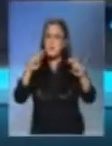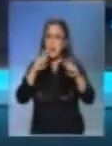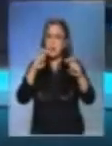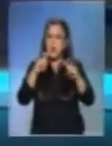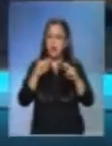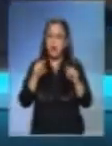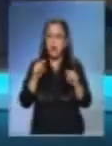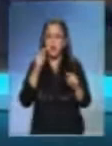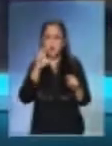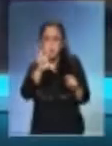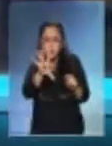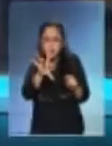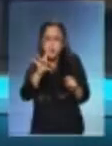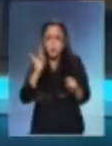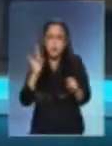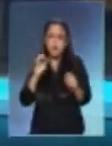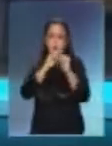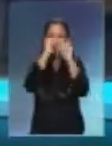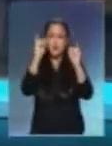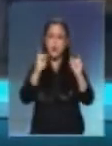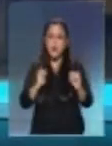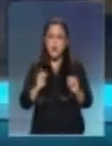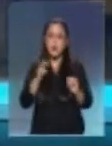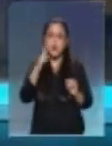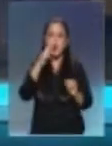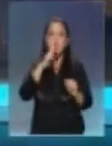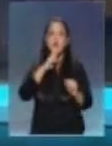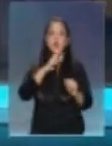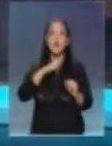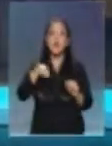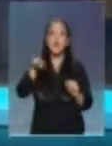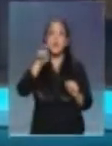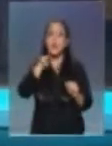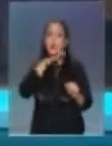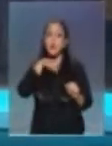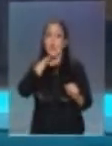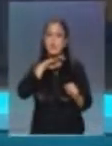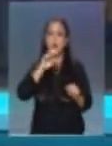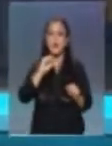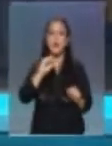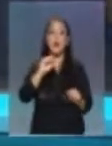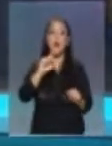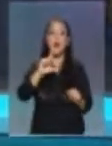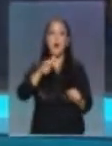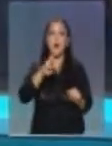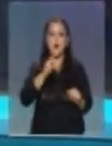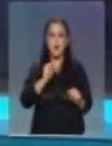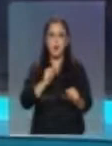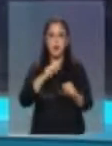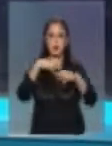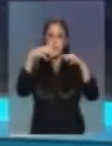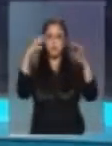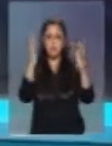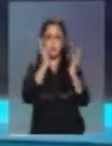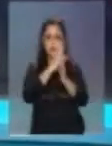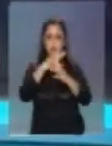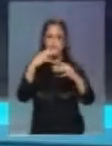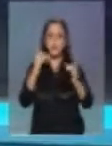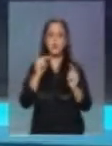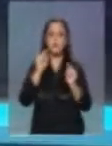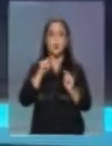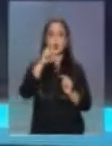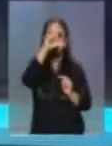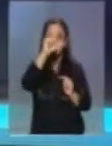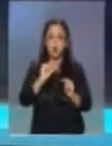nueva y sorprendente manera de utilizar esta tradicional alga. Su ventaja es que reduce a sólo semanas